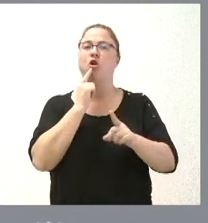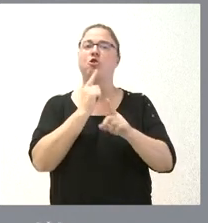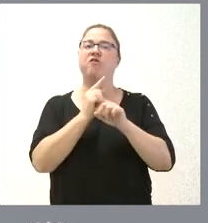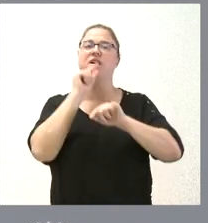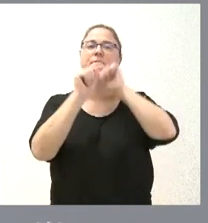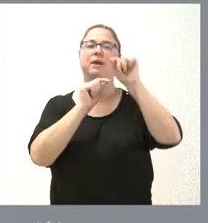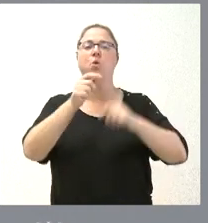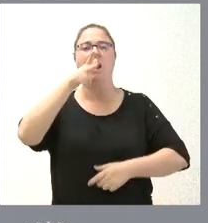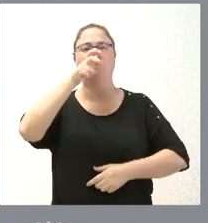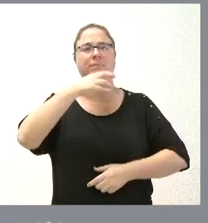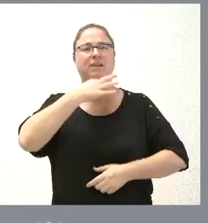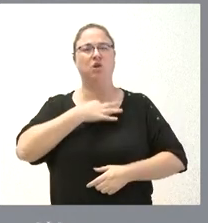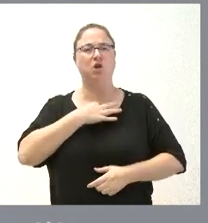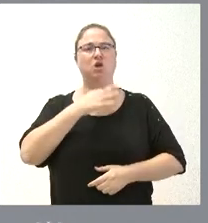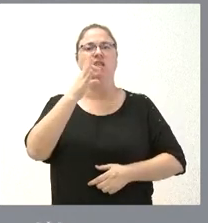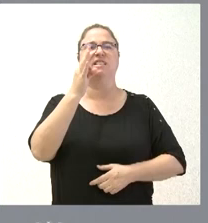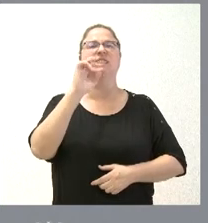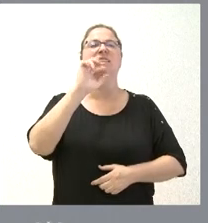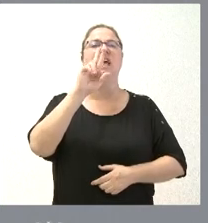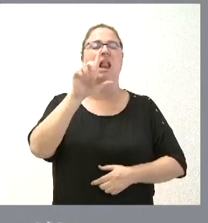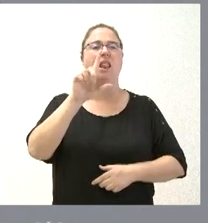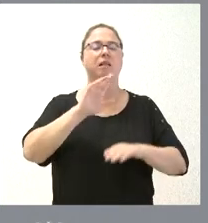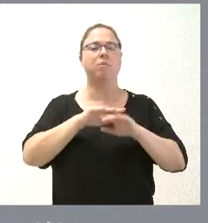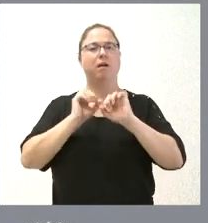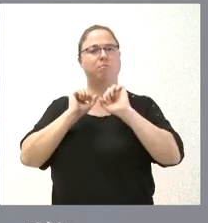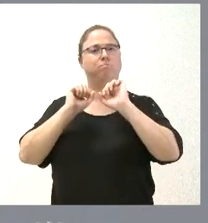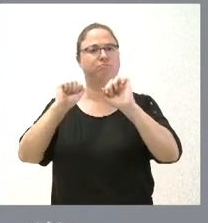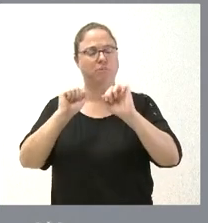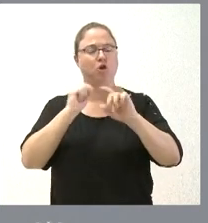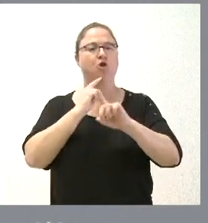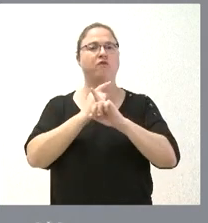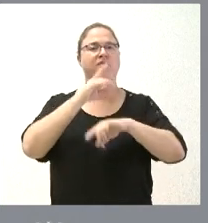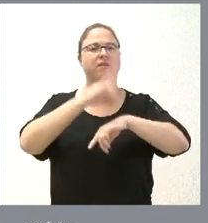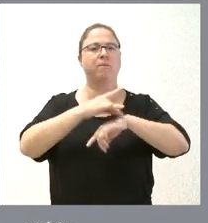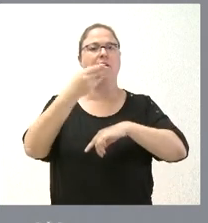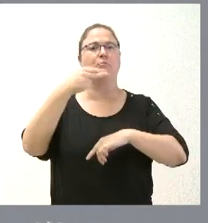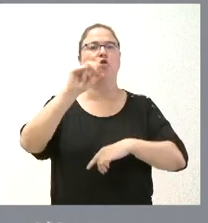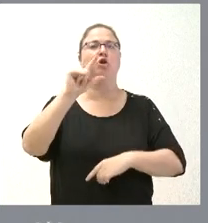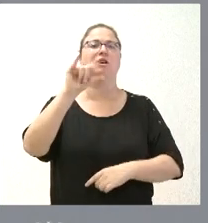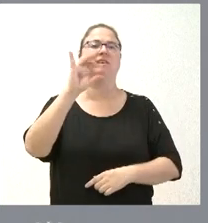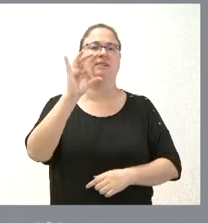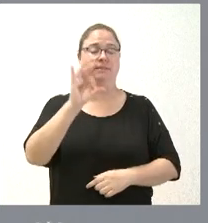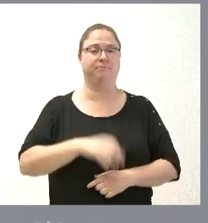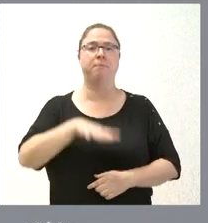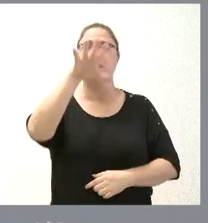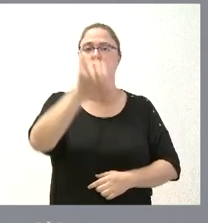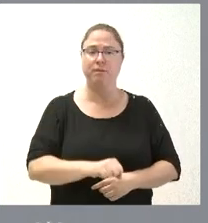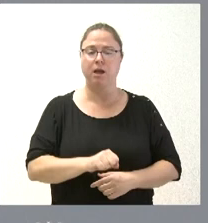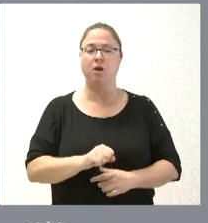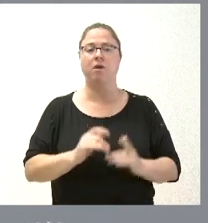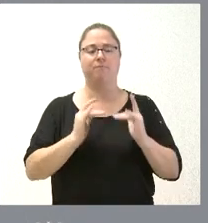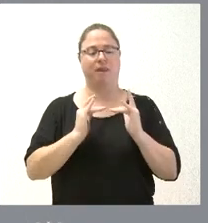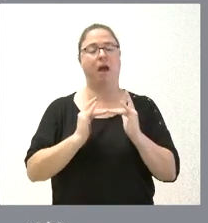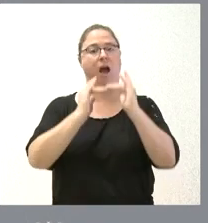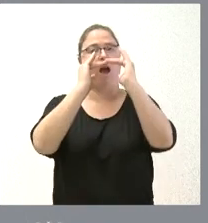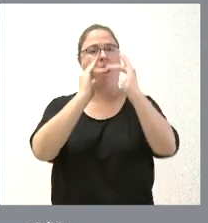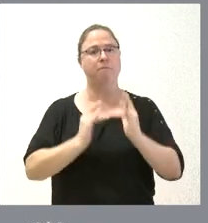sinctial para el programa de inmunización en Castilla y León. También adquirimos 240 camillas eléctricas